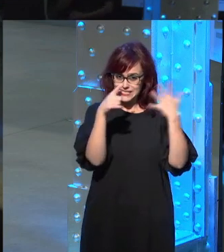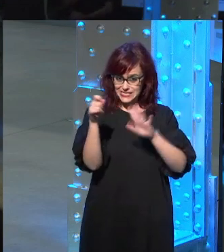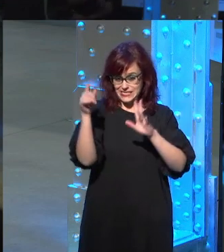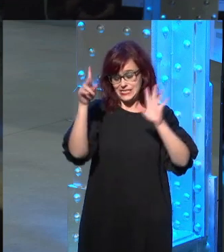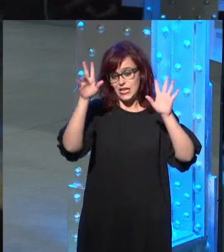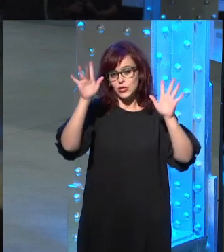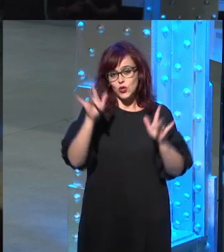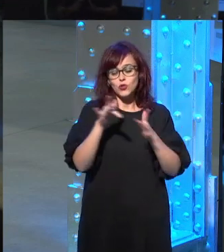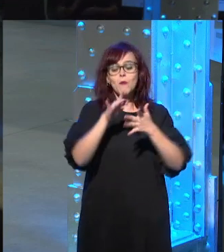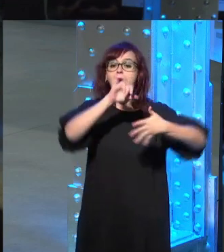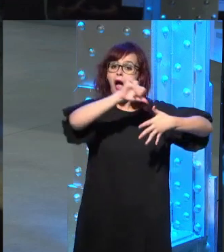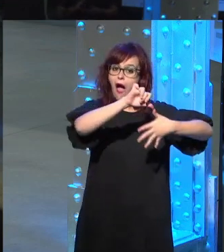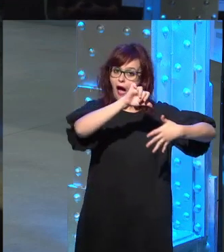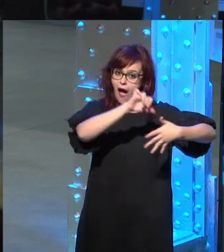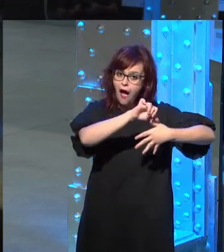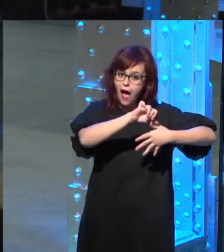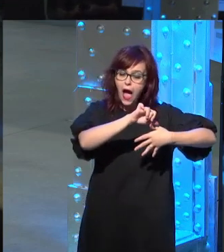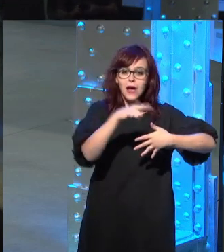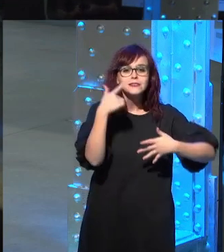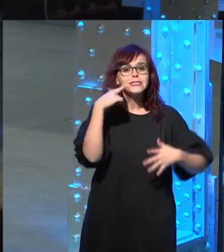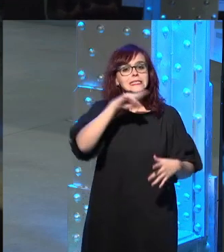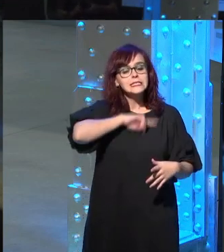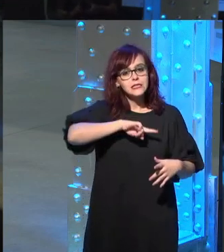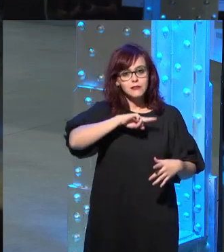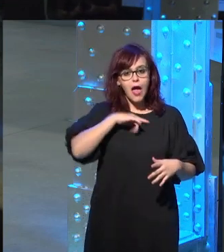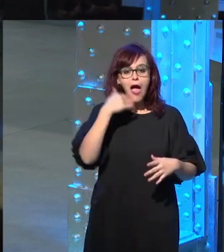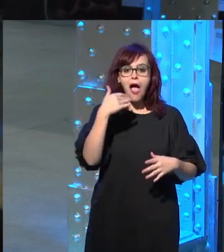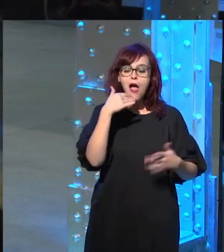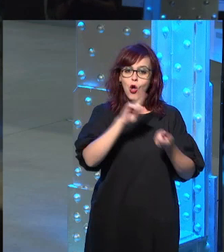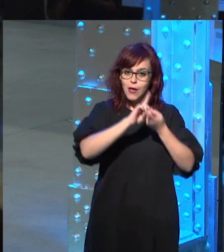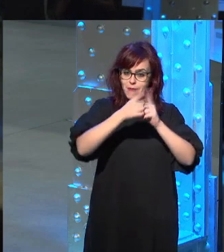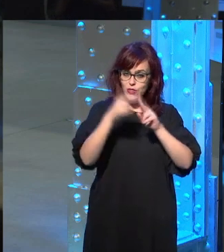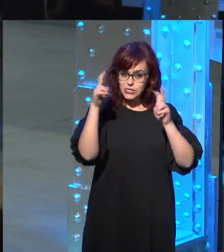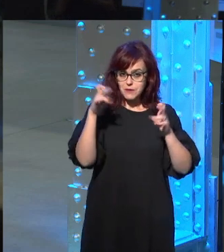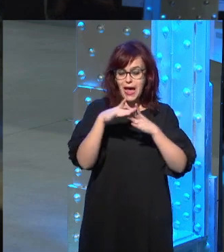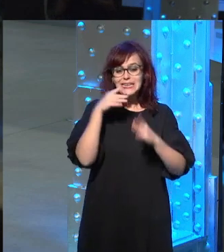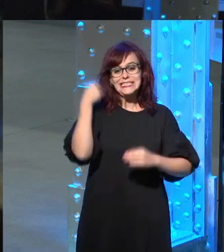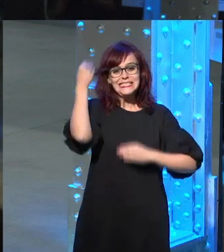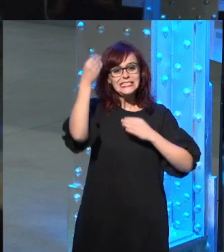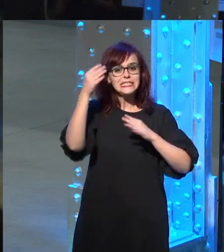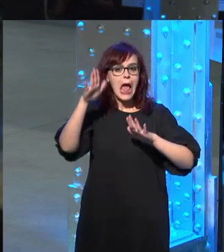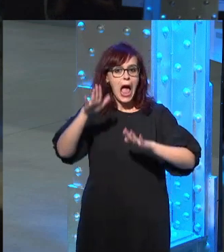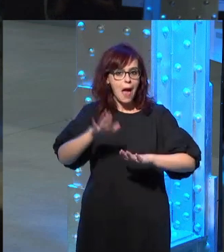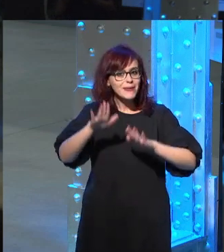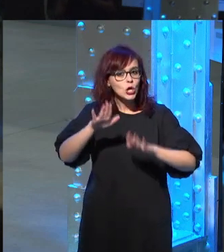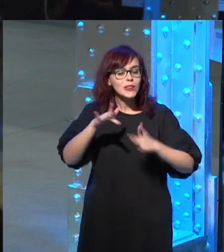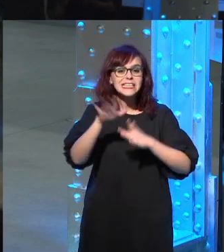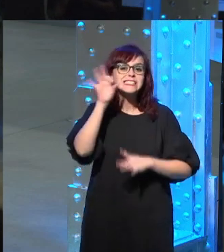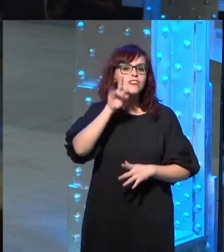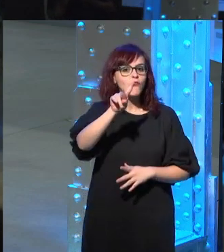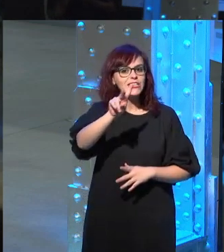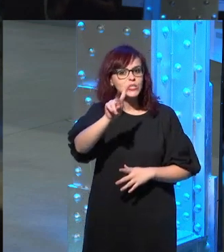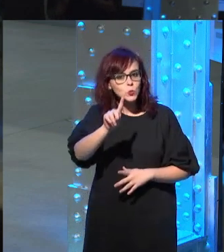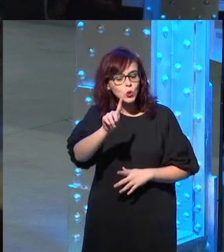Latina ¿te parece que ha cambiado algo en este terrorismo islámico del siglo XXI o tú dirías que es el mismo